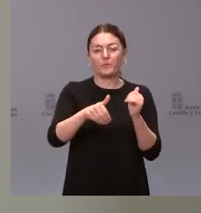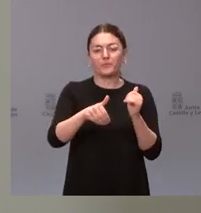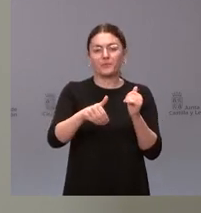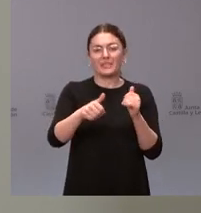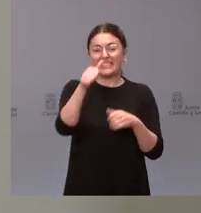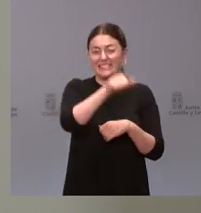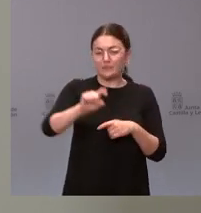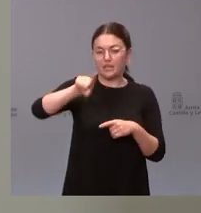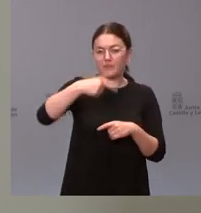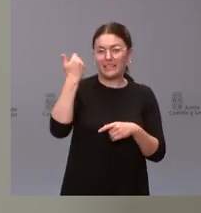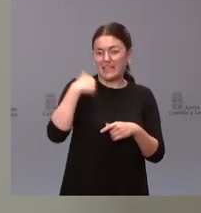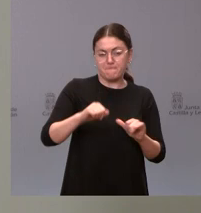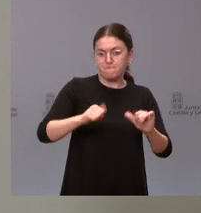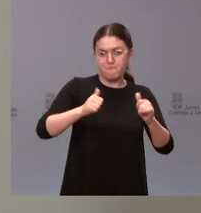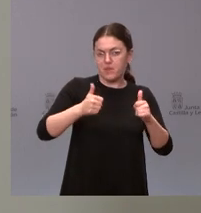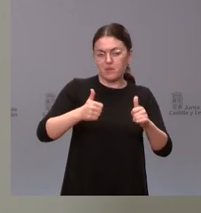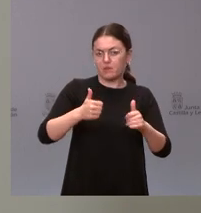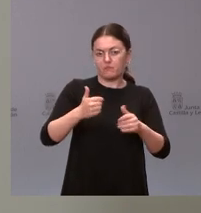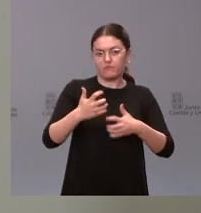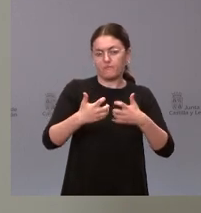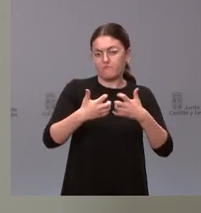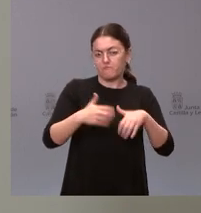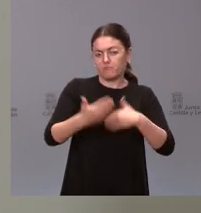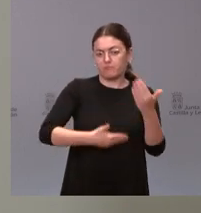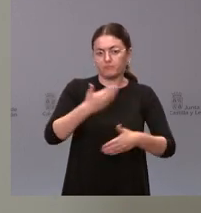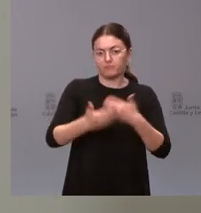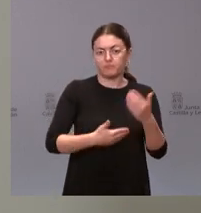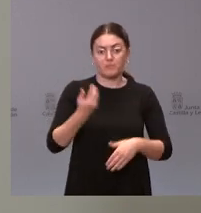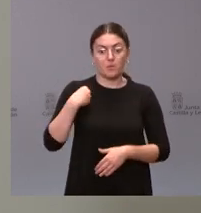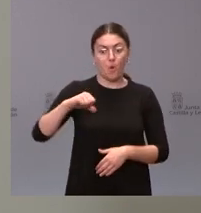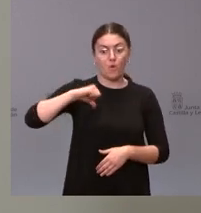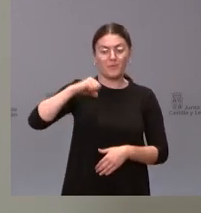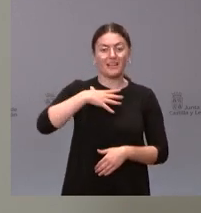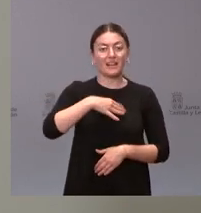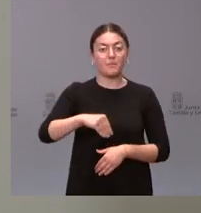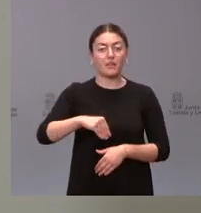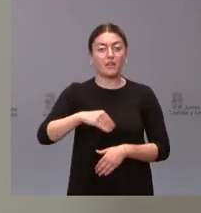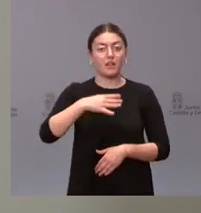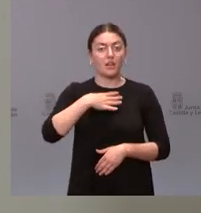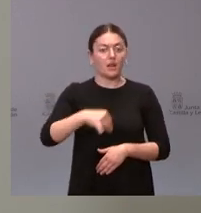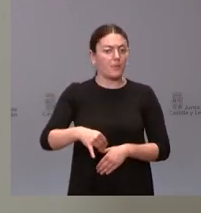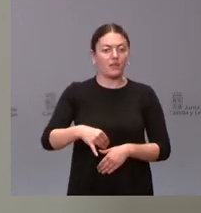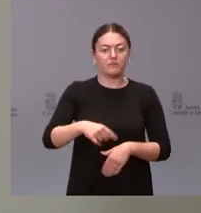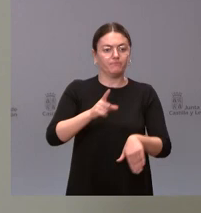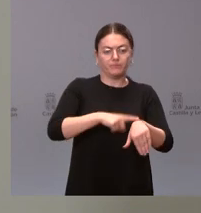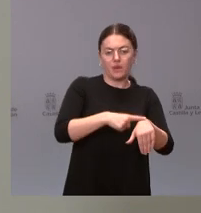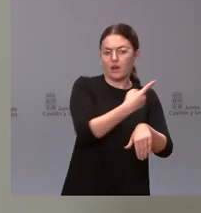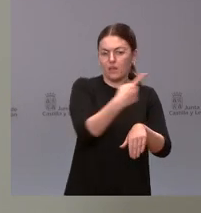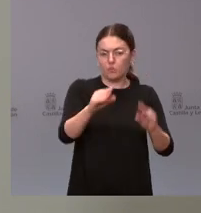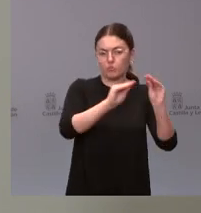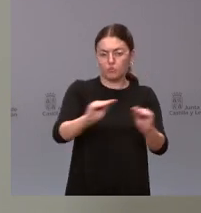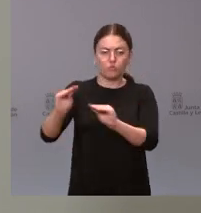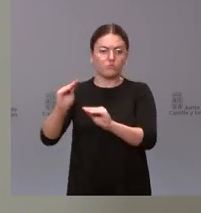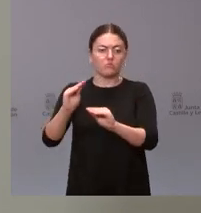semana para que empiece ya a funcionar los hospitales pues pueden haber ido a ritmo distintos algunos tendrán ya más avanzado este